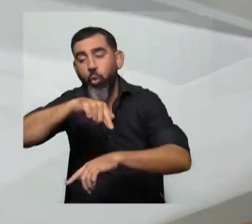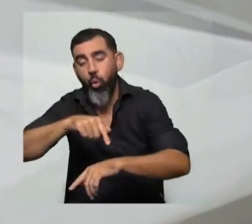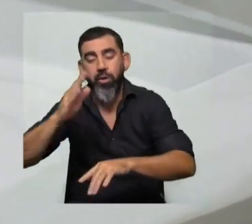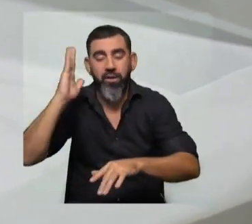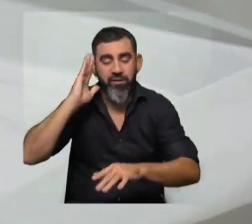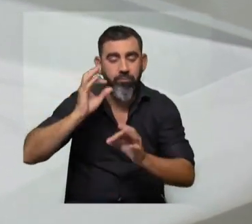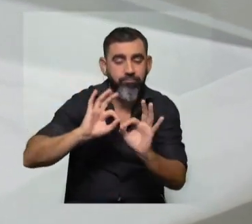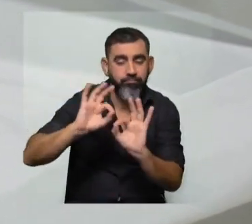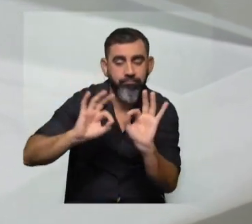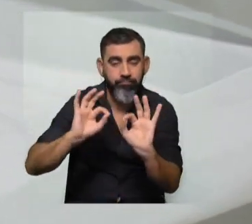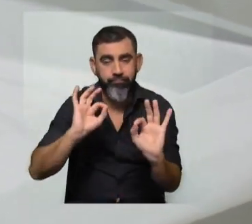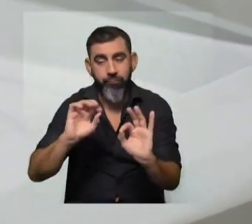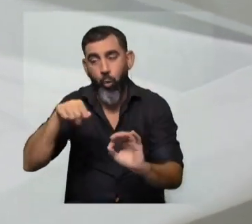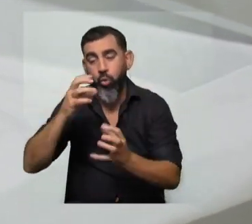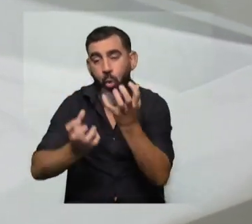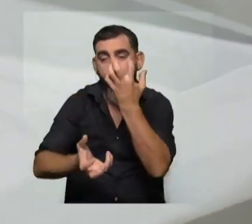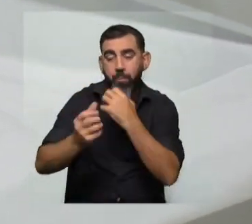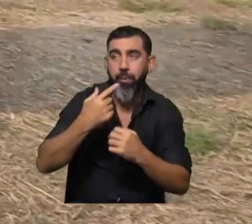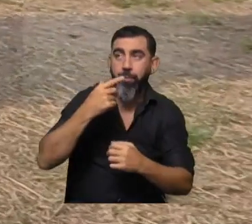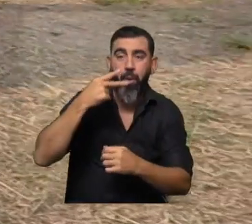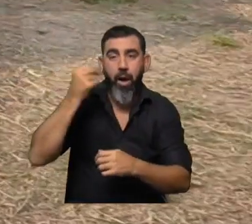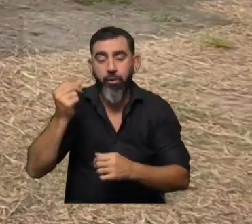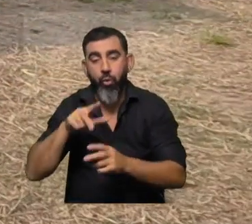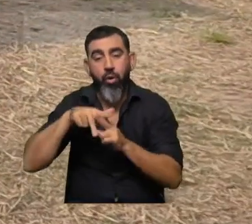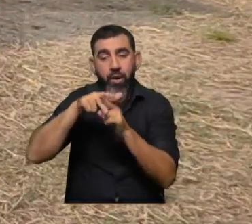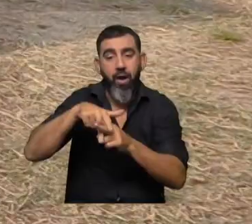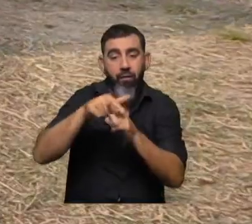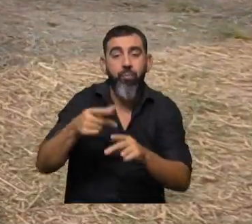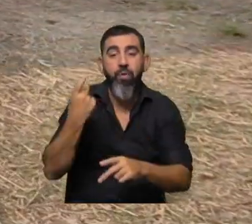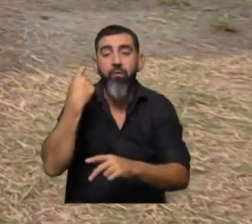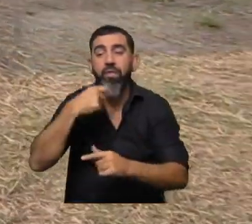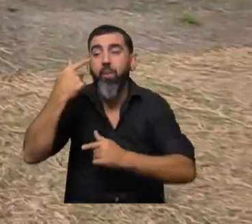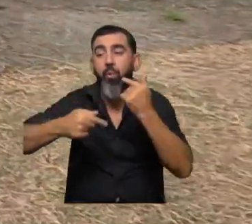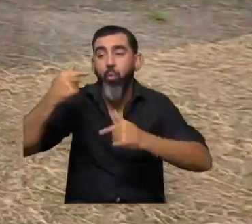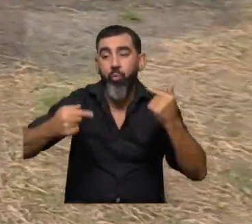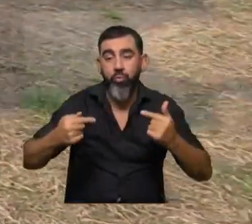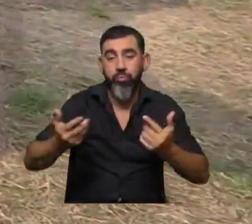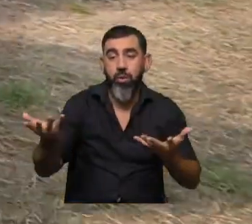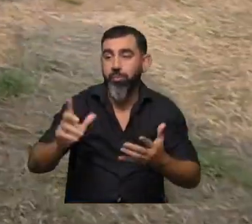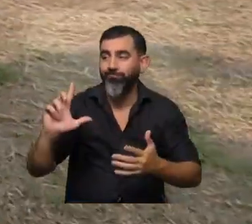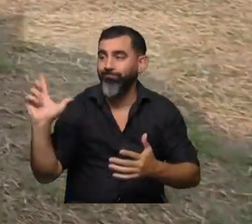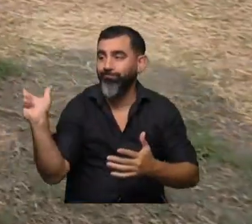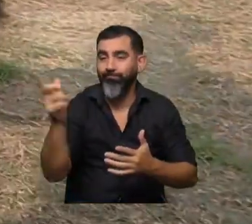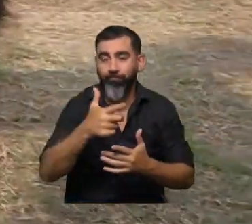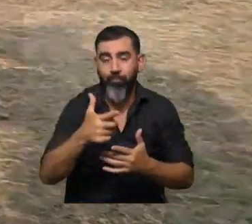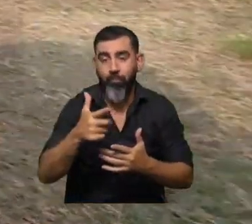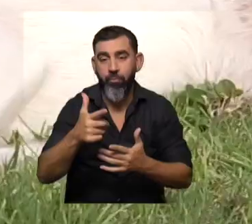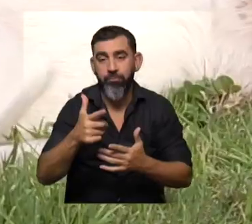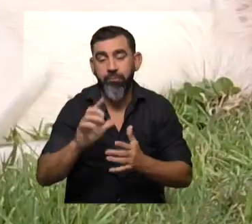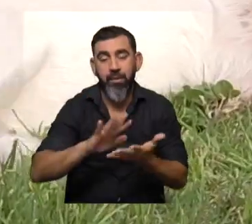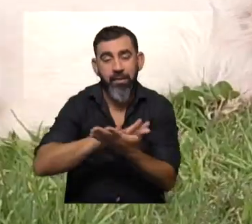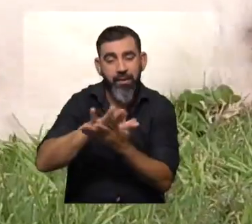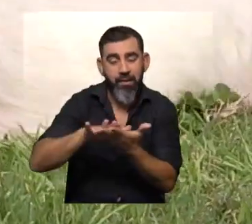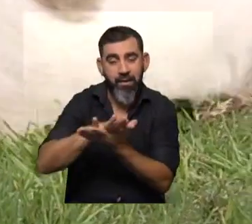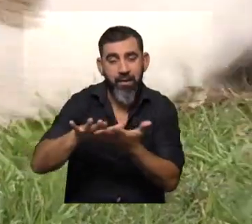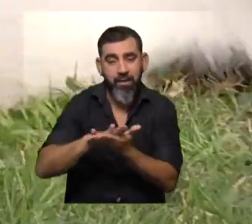cuáles son las dosis en otras especies, digáse, gatos o caballos. Pero lo que nos falta son productos. Y al día de hoy no hay ningún... ni nutracéutico,